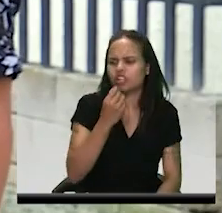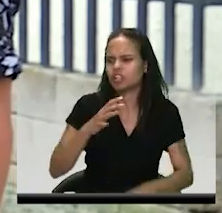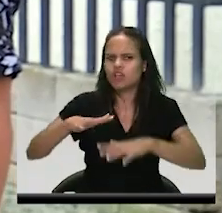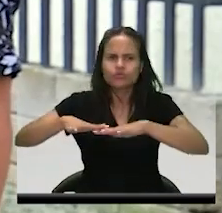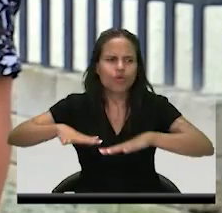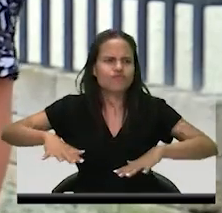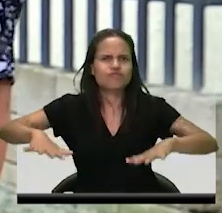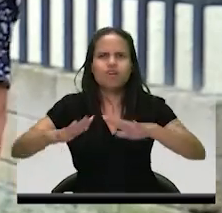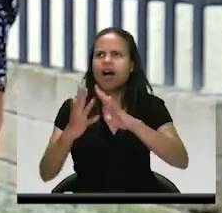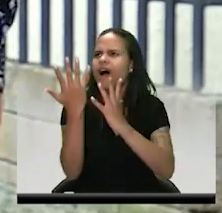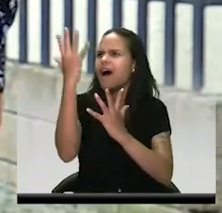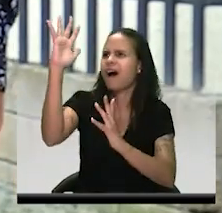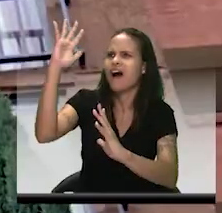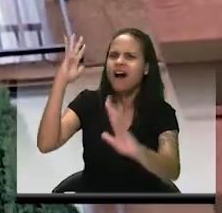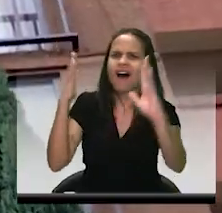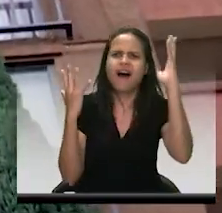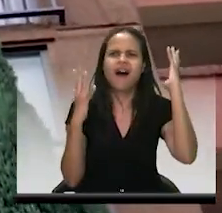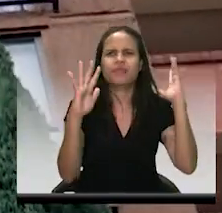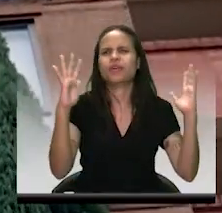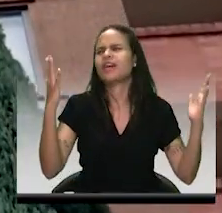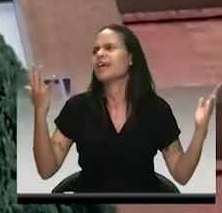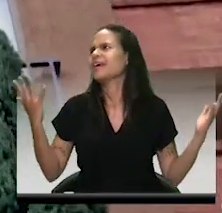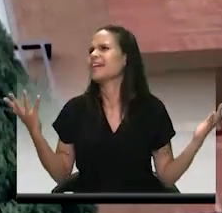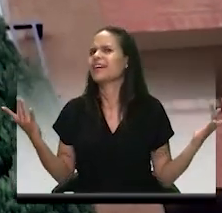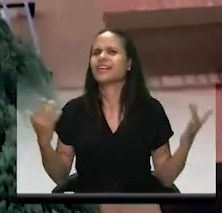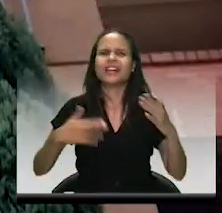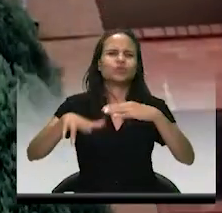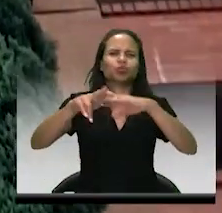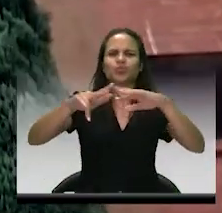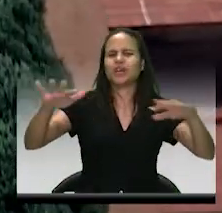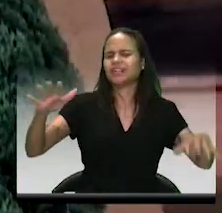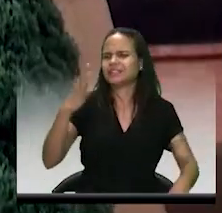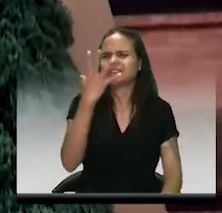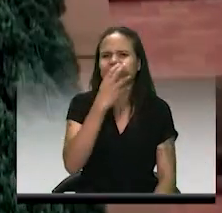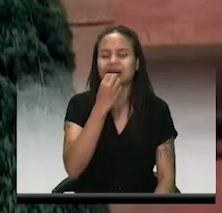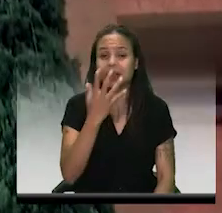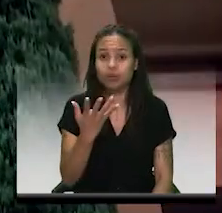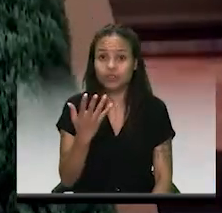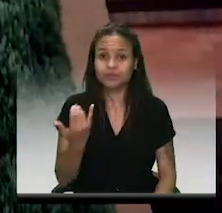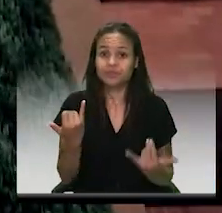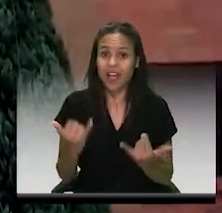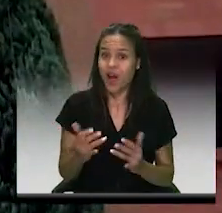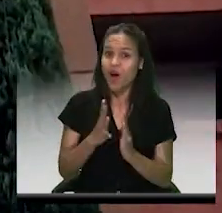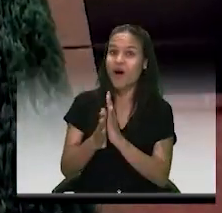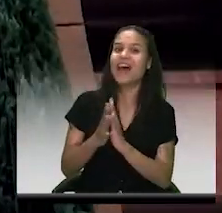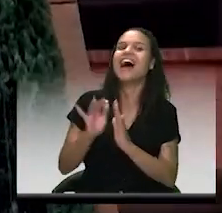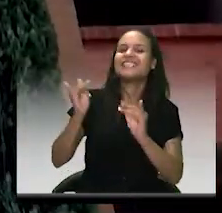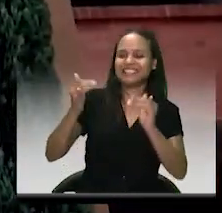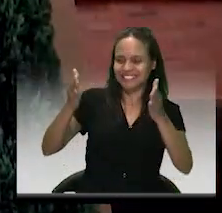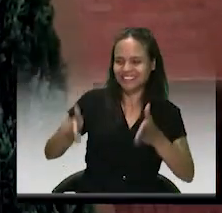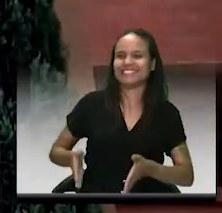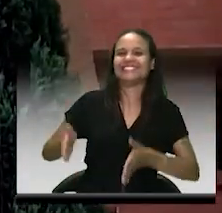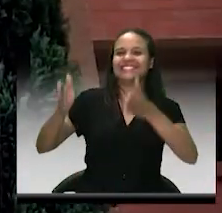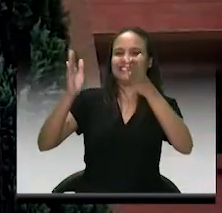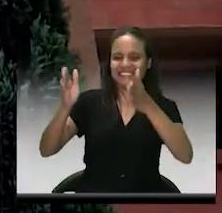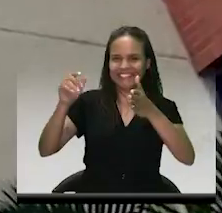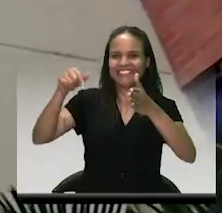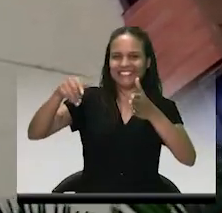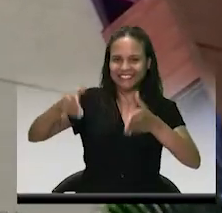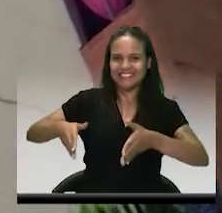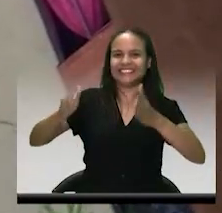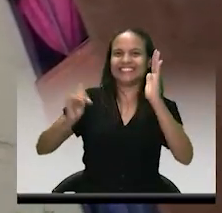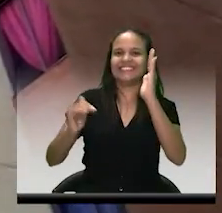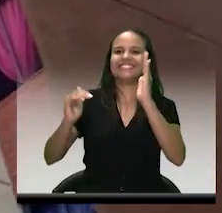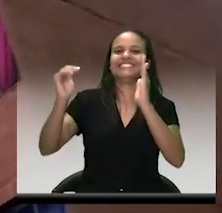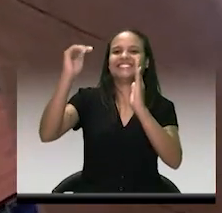árboles, de naturaleza. Ahora sí se puede decir, es una unidad porque estamos igualmente